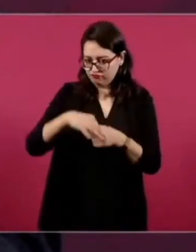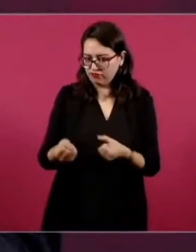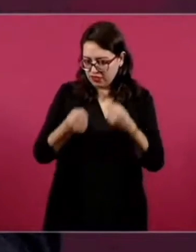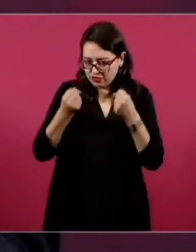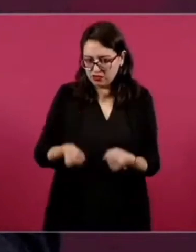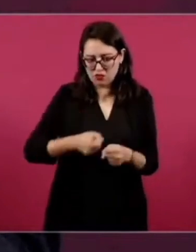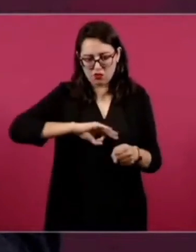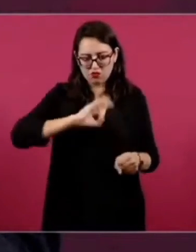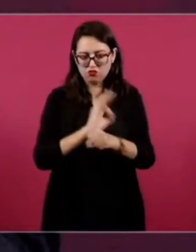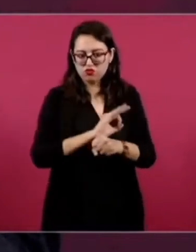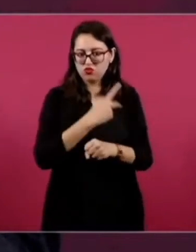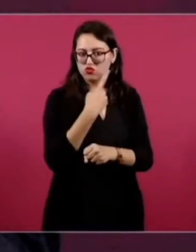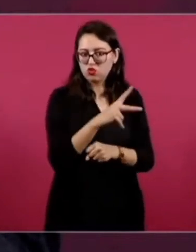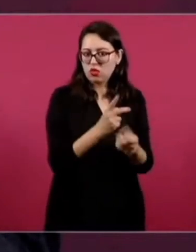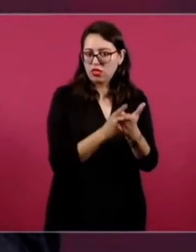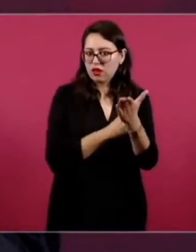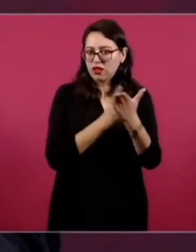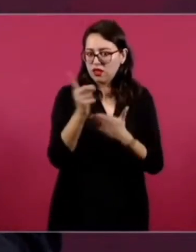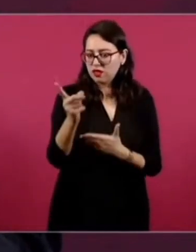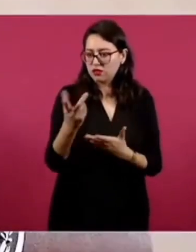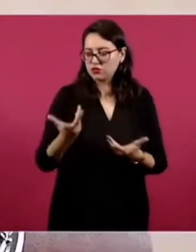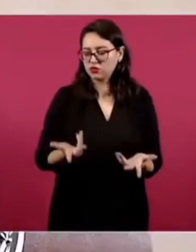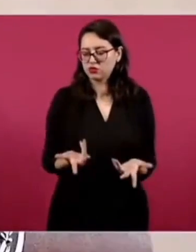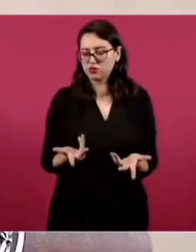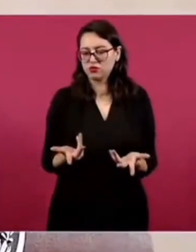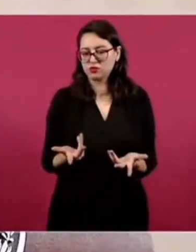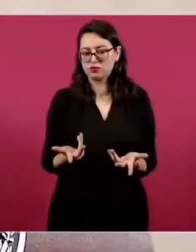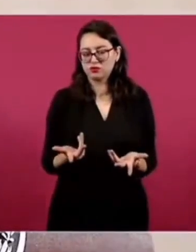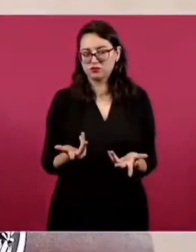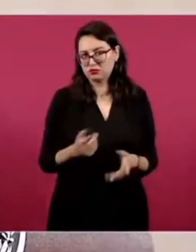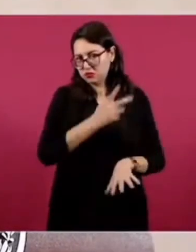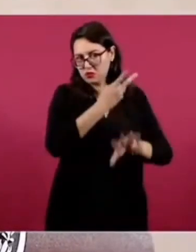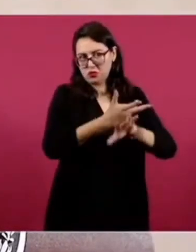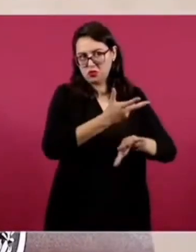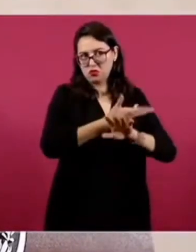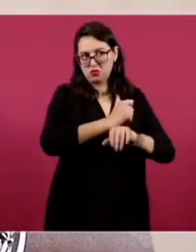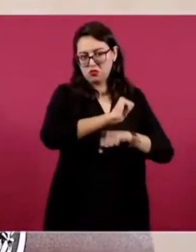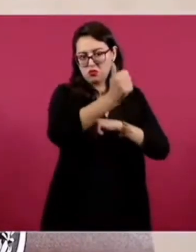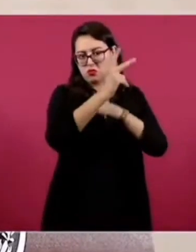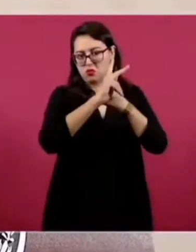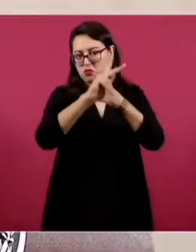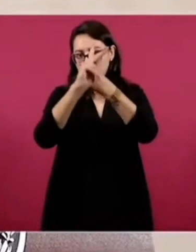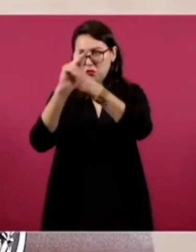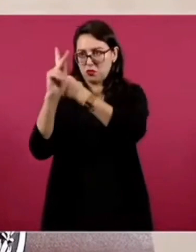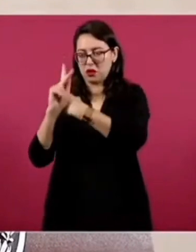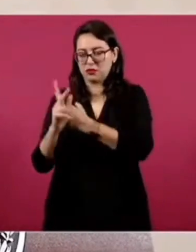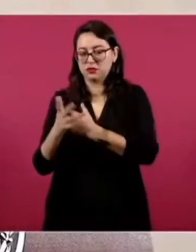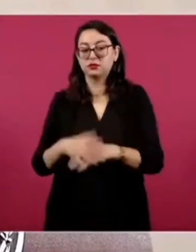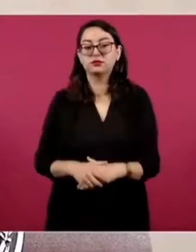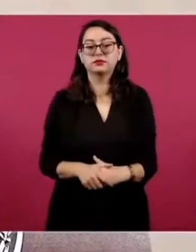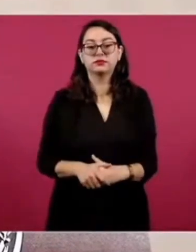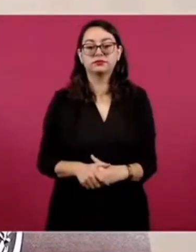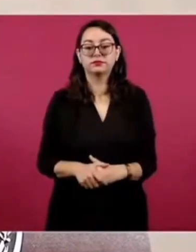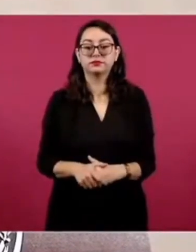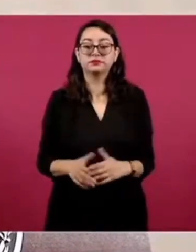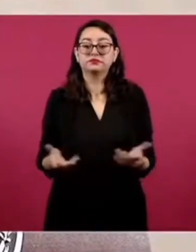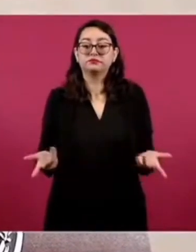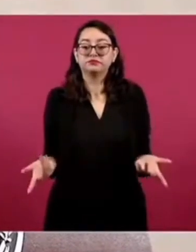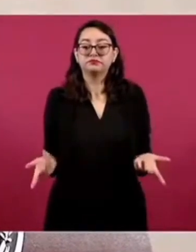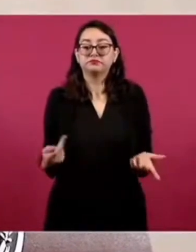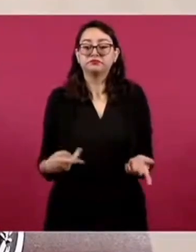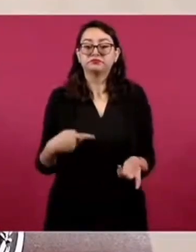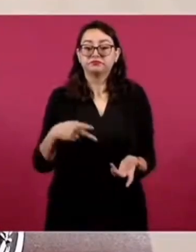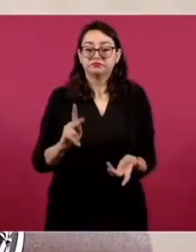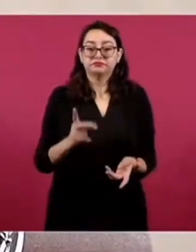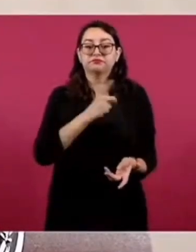paisanos mexicanos que están en Estados Unidos y en otros países del mundo, pero hay que